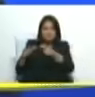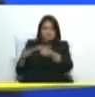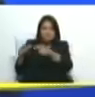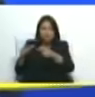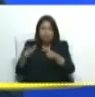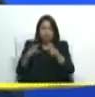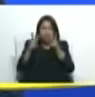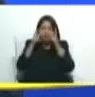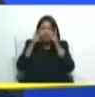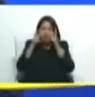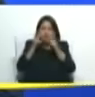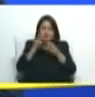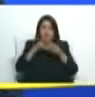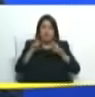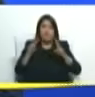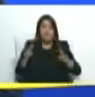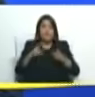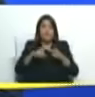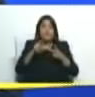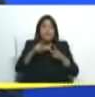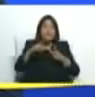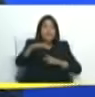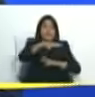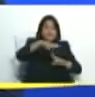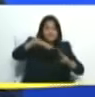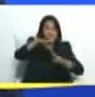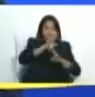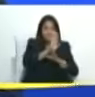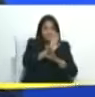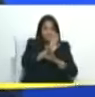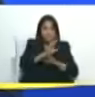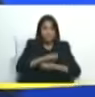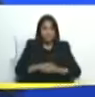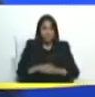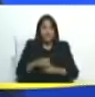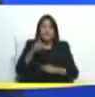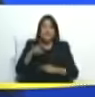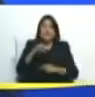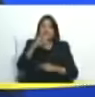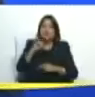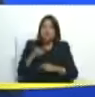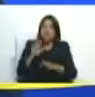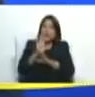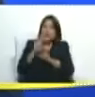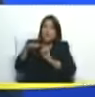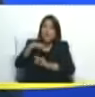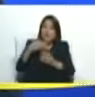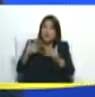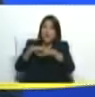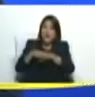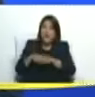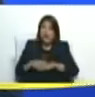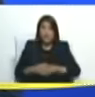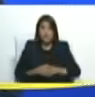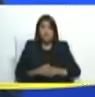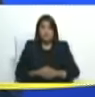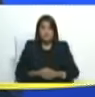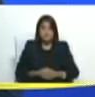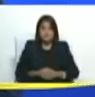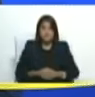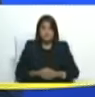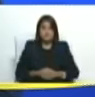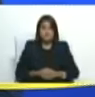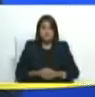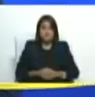todos los planes de las regiones de defensa integral, todos los planes de las zonas de defensa integral, todos los planes del Estado